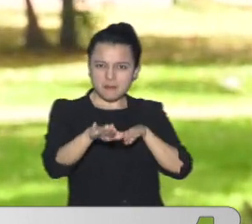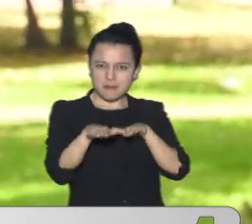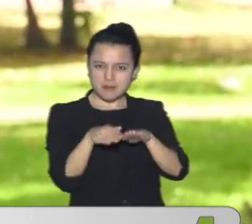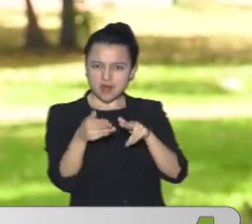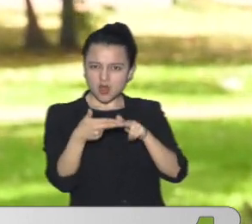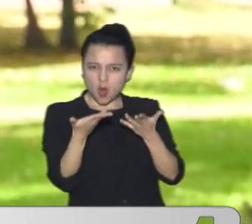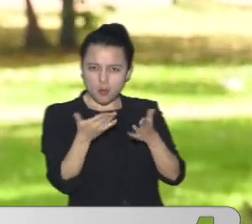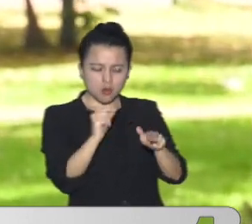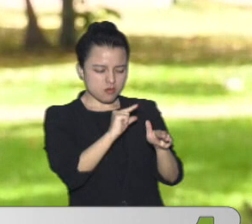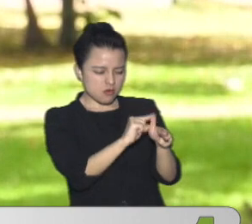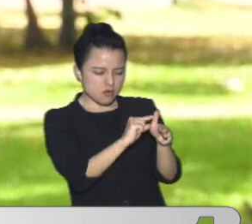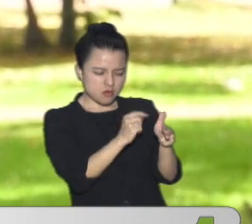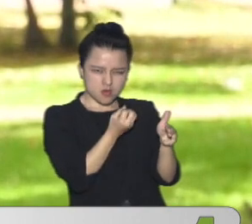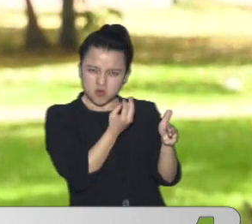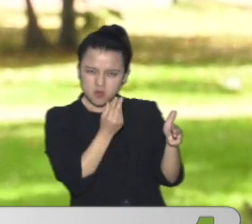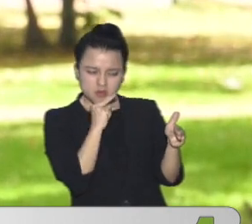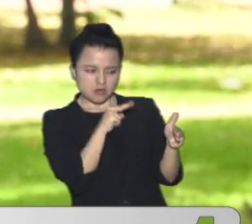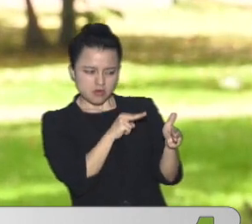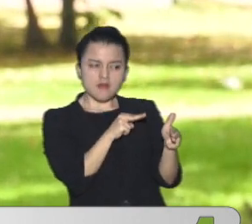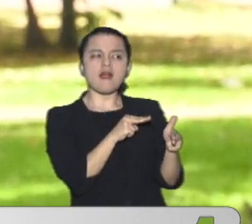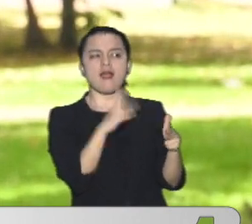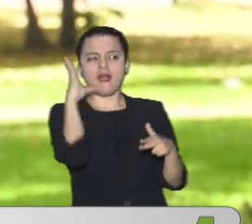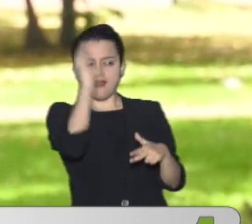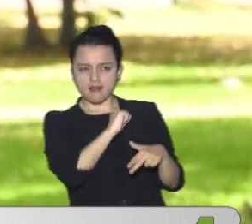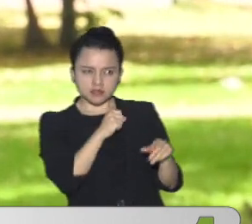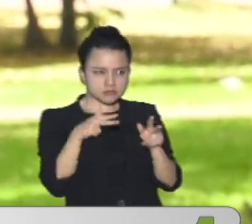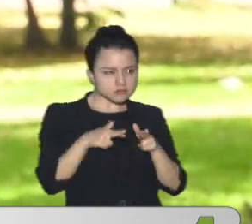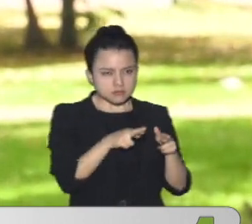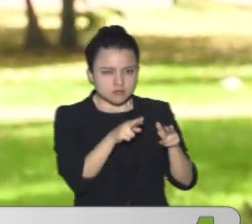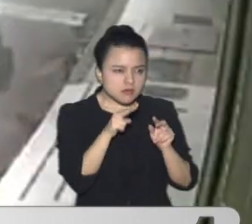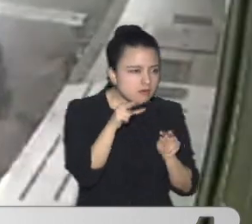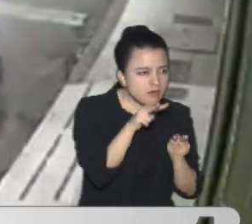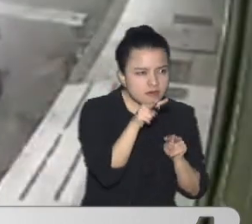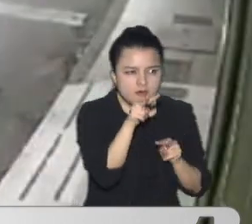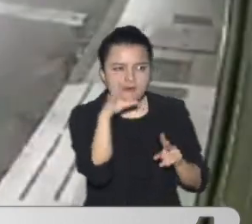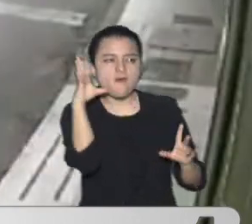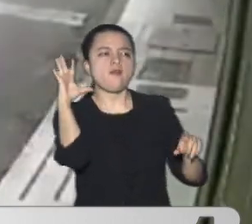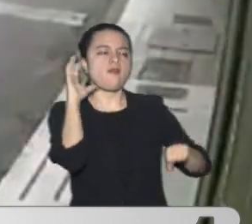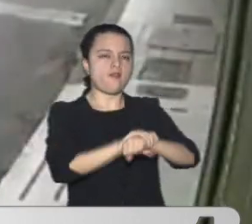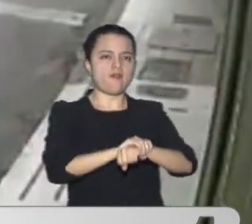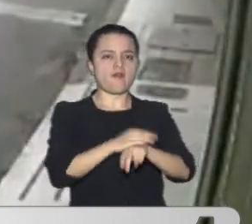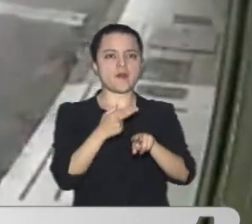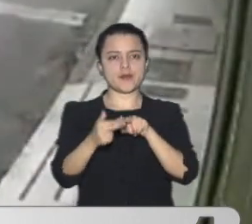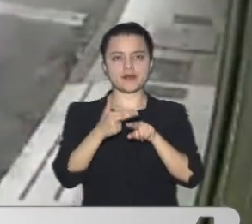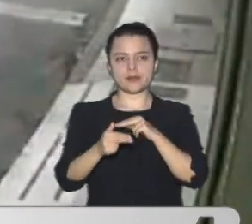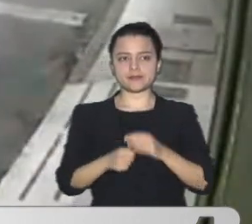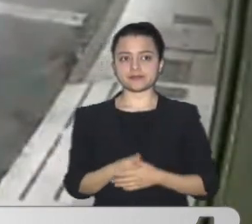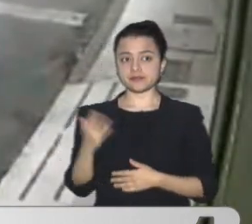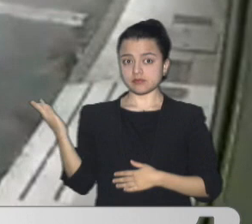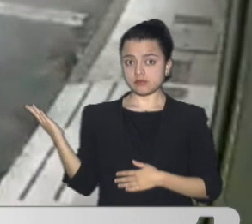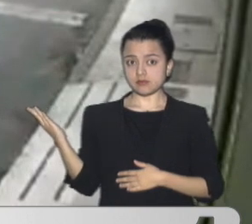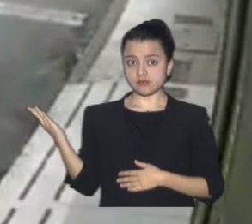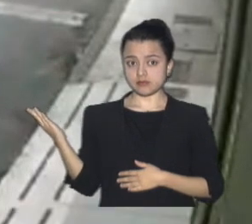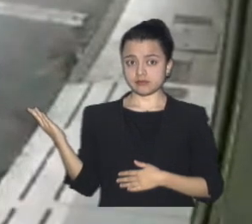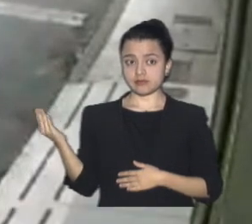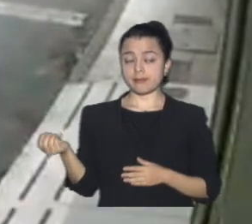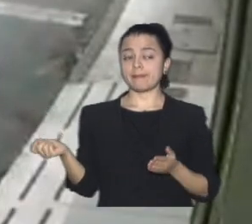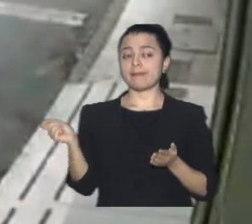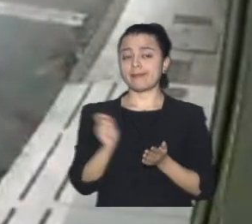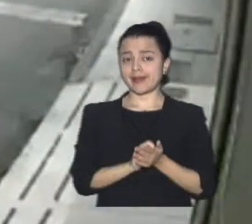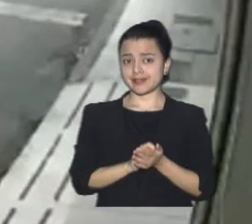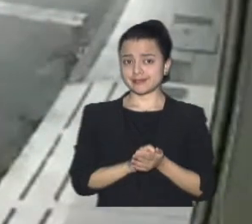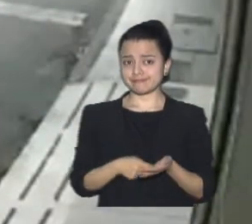personas Registro de motocicletas Y vehículos Para lograr Realizar las capturas Pero no es El único caso Se han venido